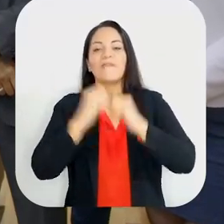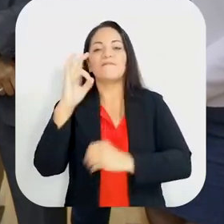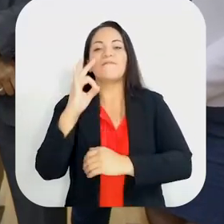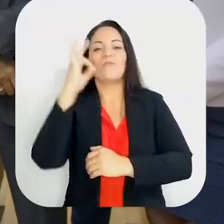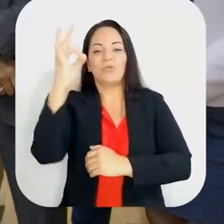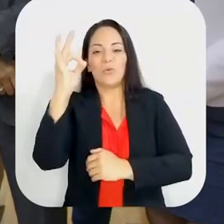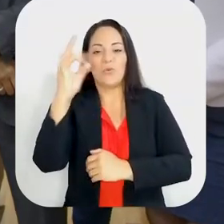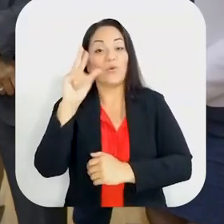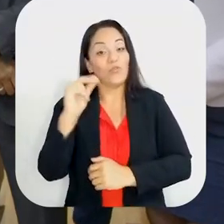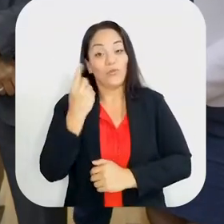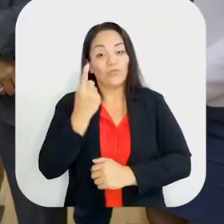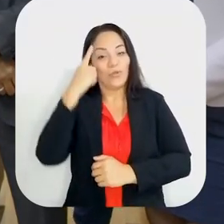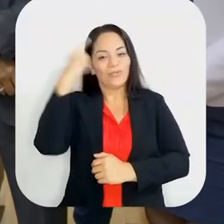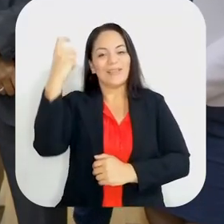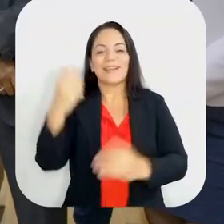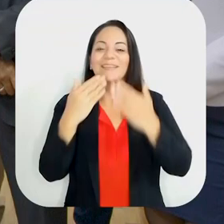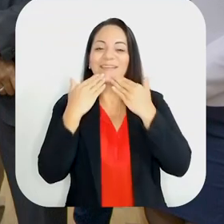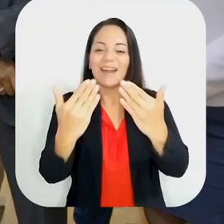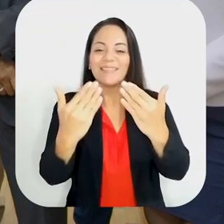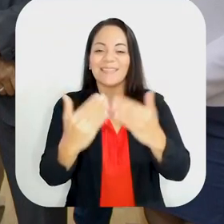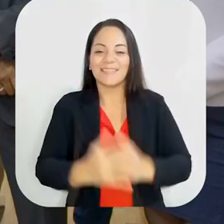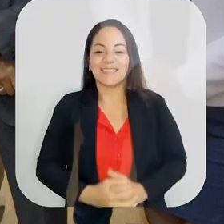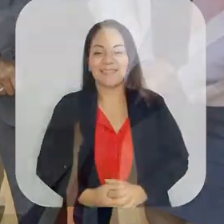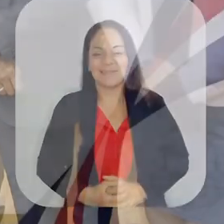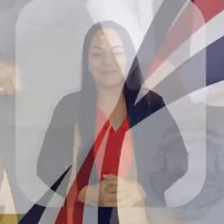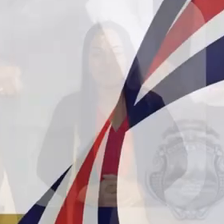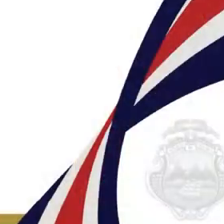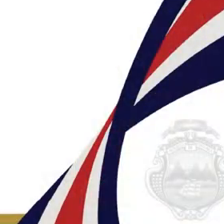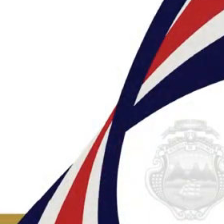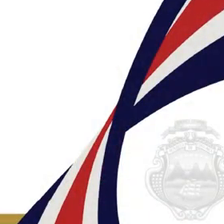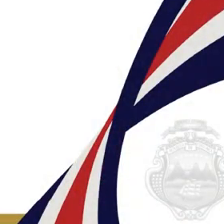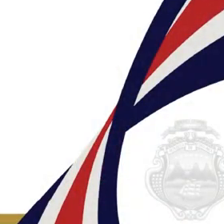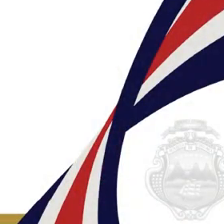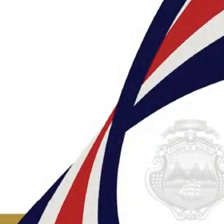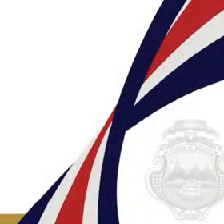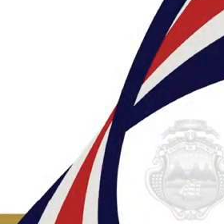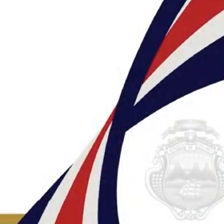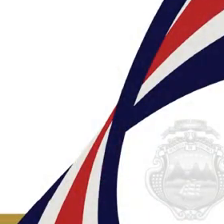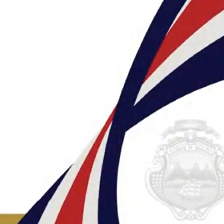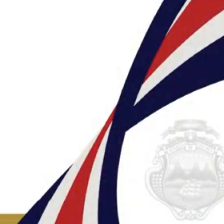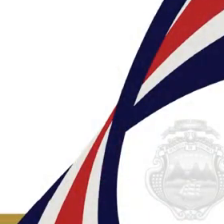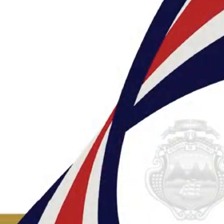futuro y no solo soñarlo. Muchísimas gracias. Gracias. Gracias.